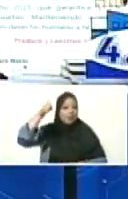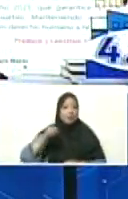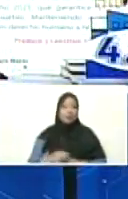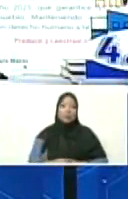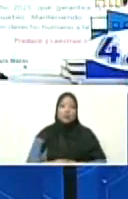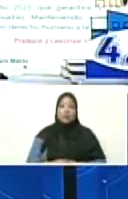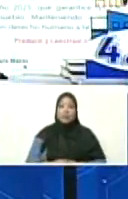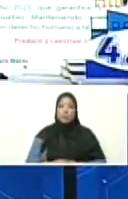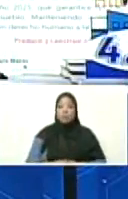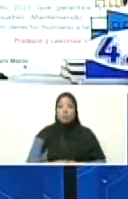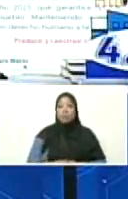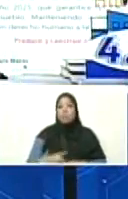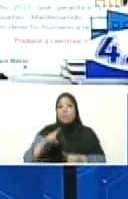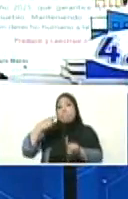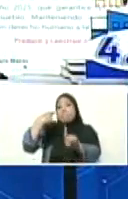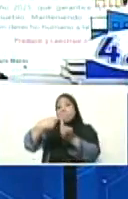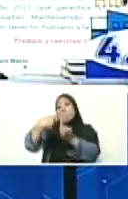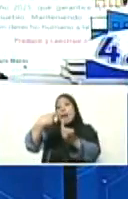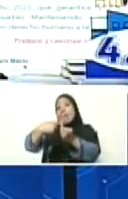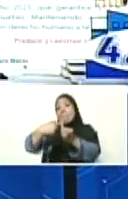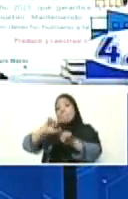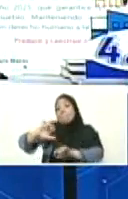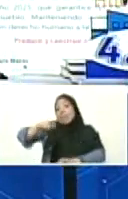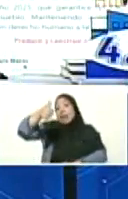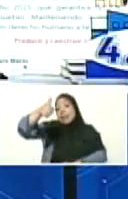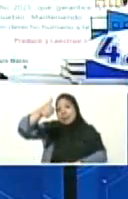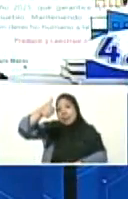pueden poner el signo más 5